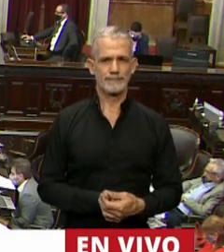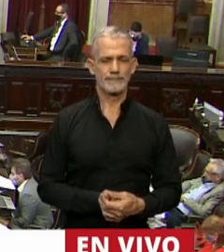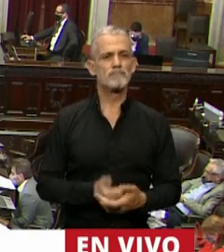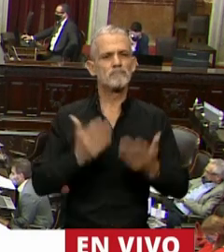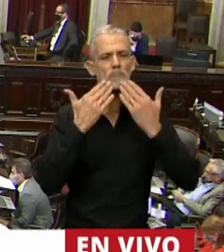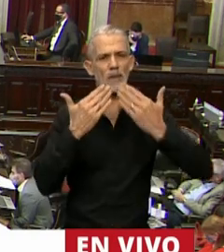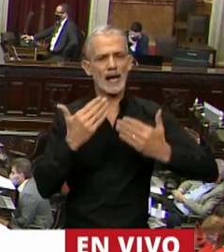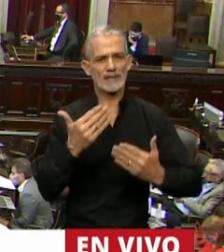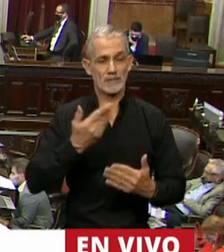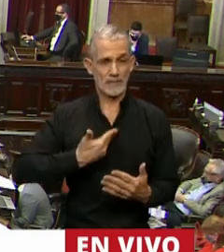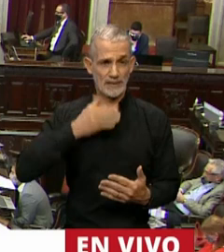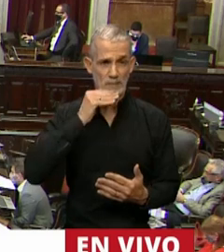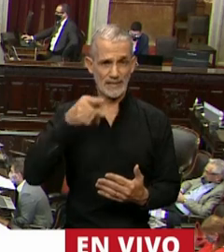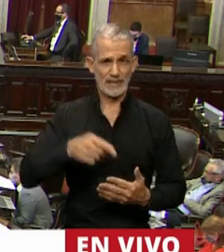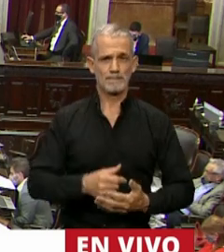Gracias, señor.